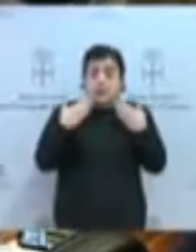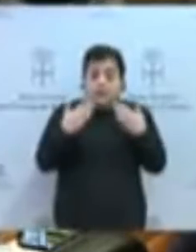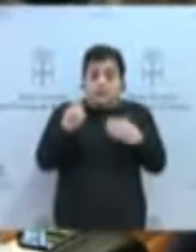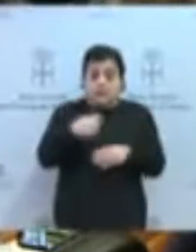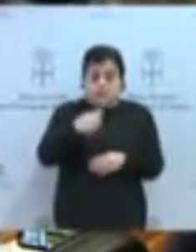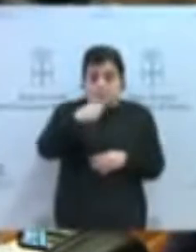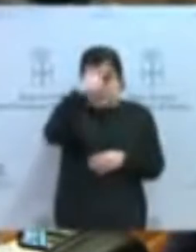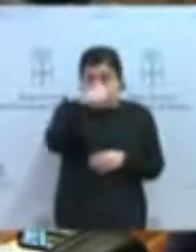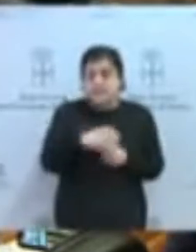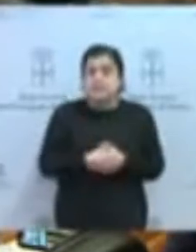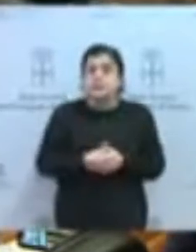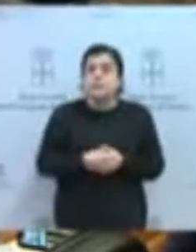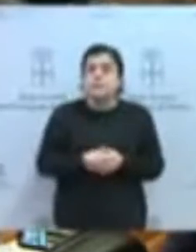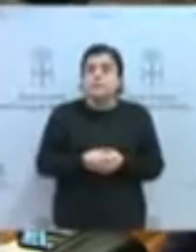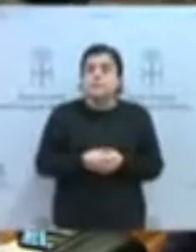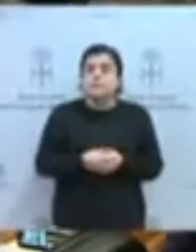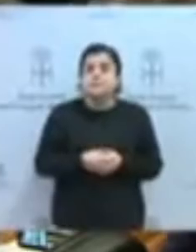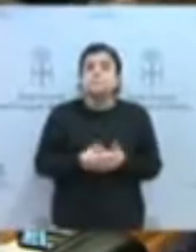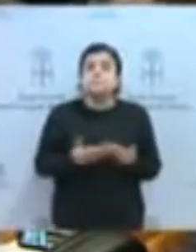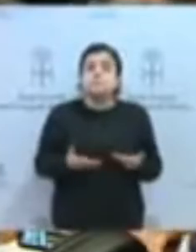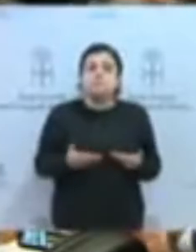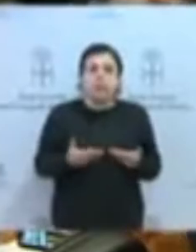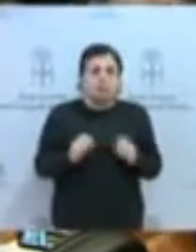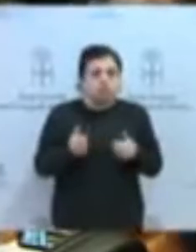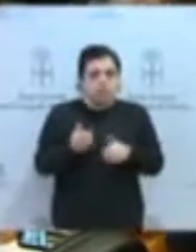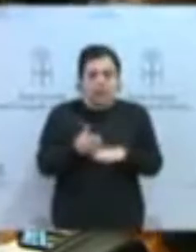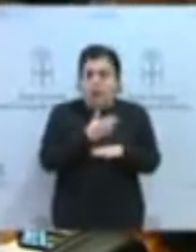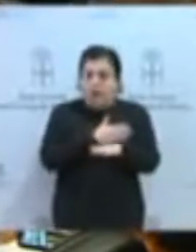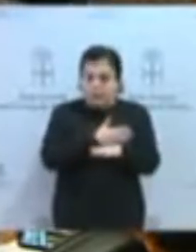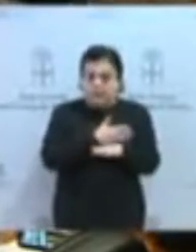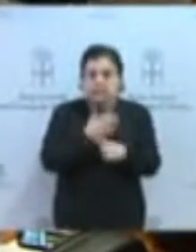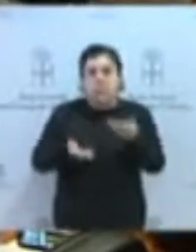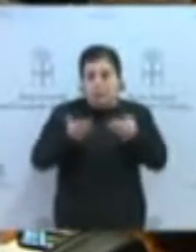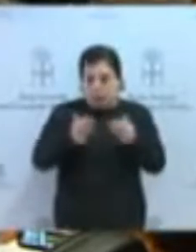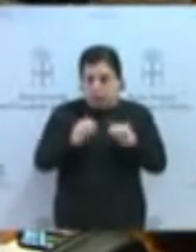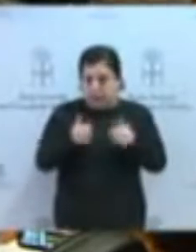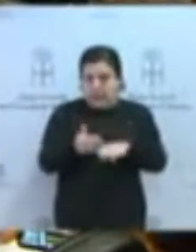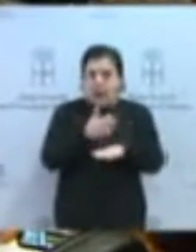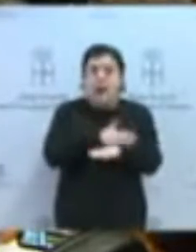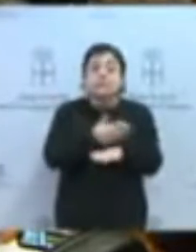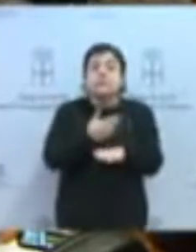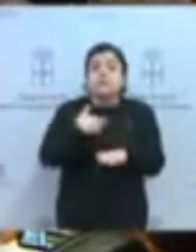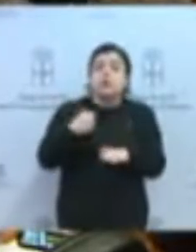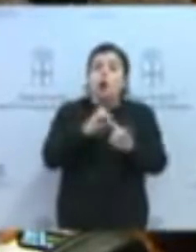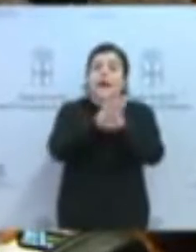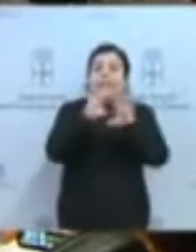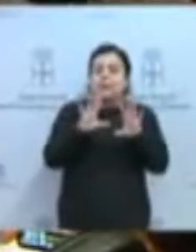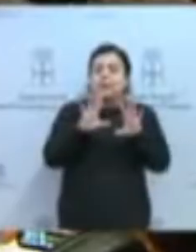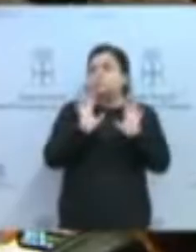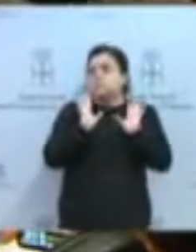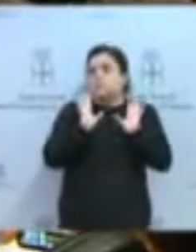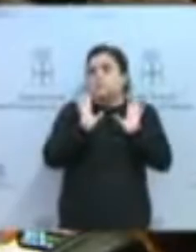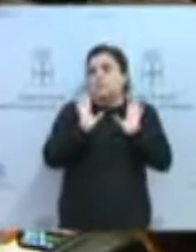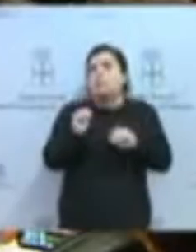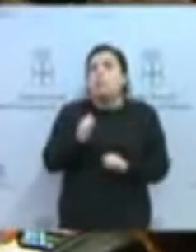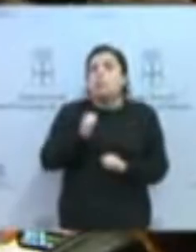Bueno, antes de comenzar con la valoración, una aclaración simplemente por si se da algún tipo de debate con las expresiones que se